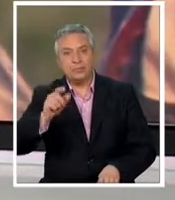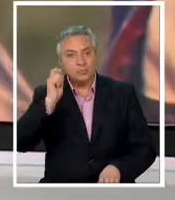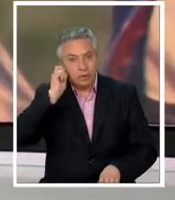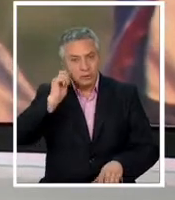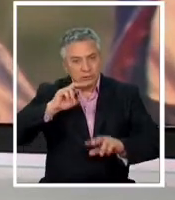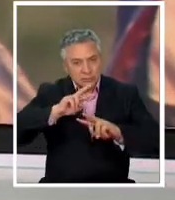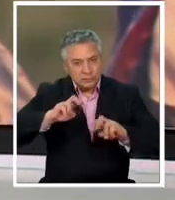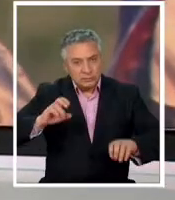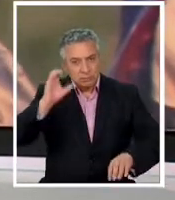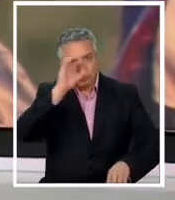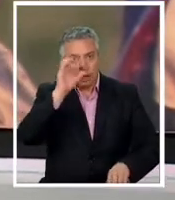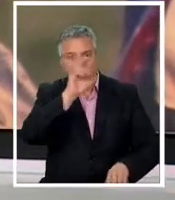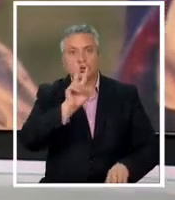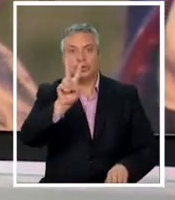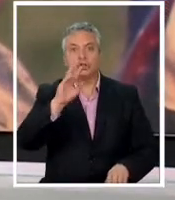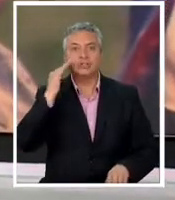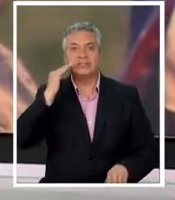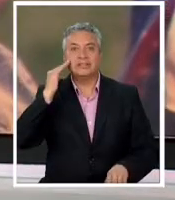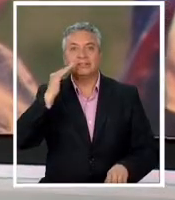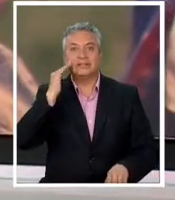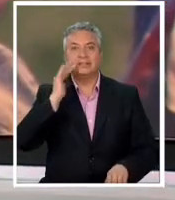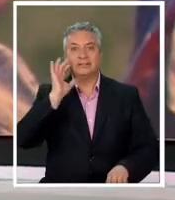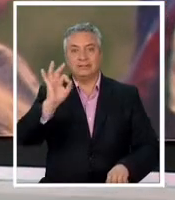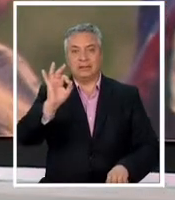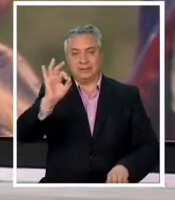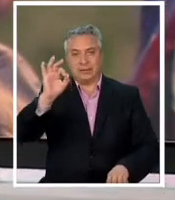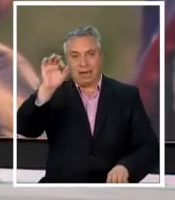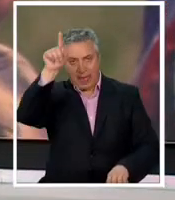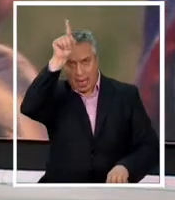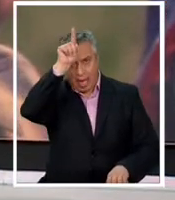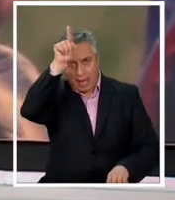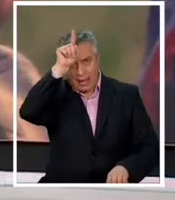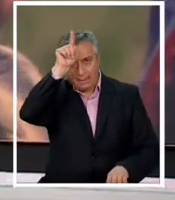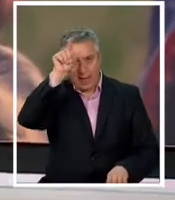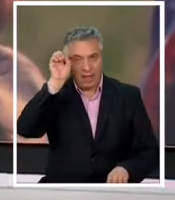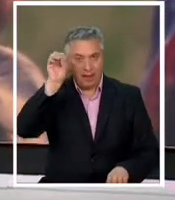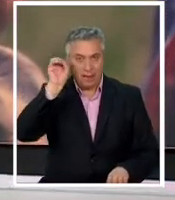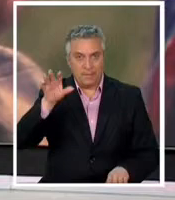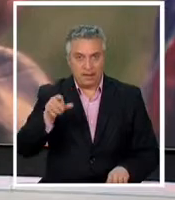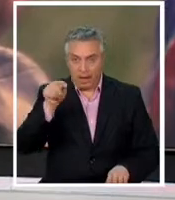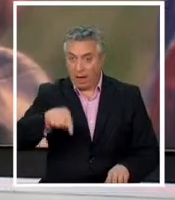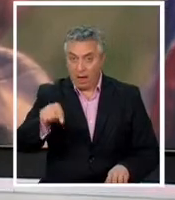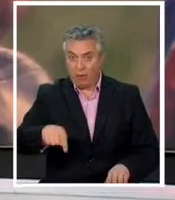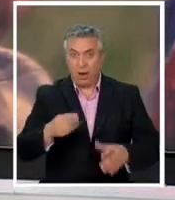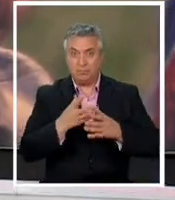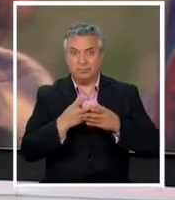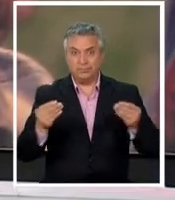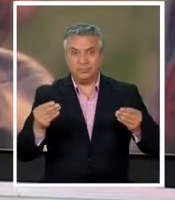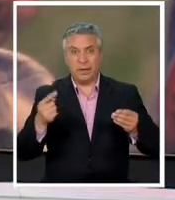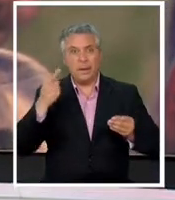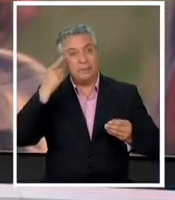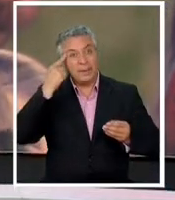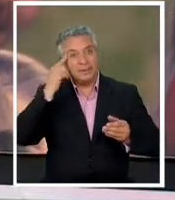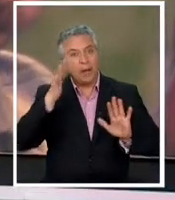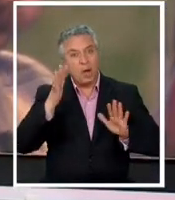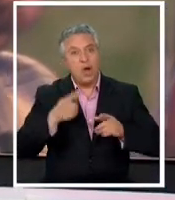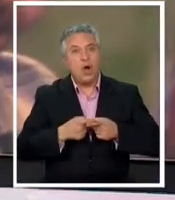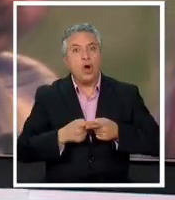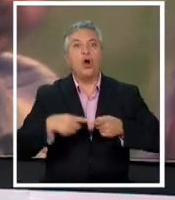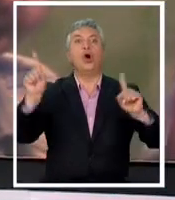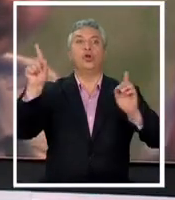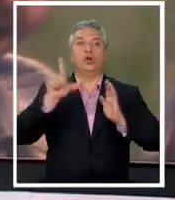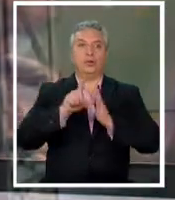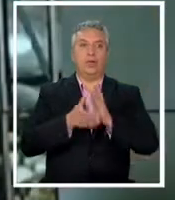a dos niñitas alemanas que llegaron a ese país pero que ahora están desaparecidas temen que puedan haber salido a otro destino